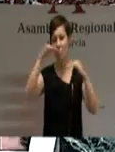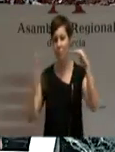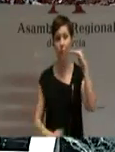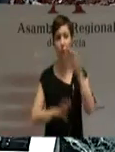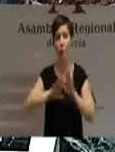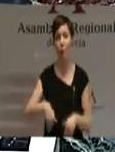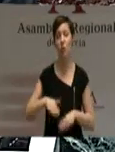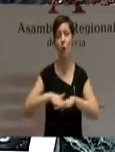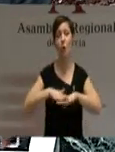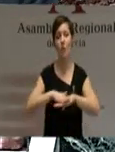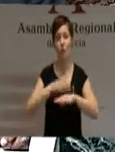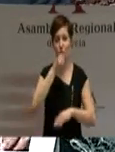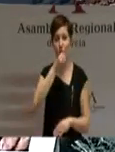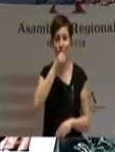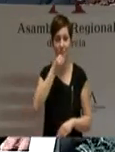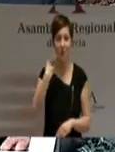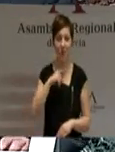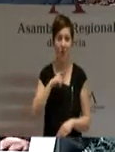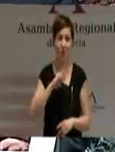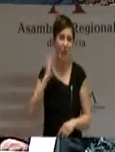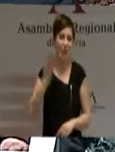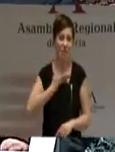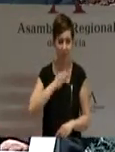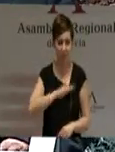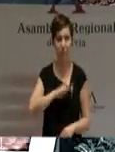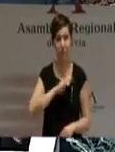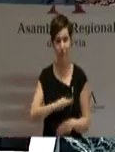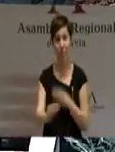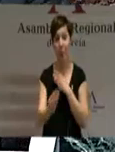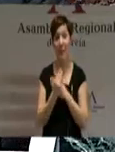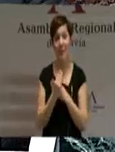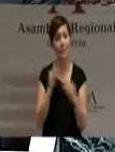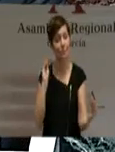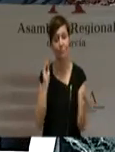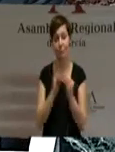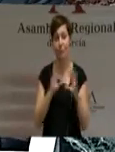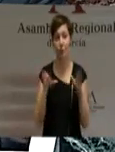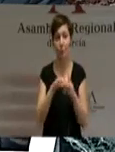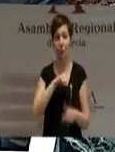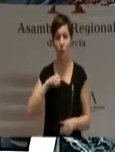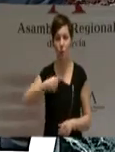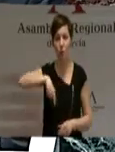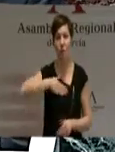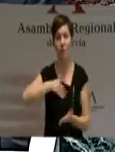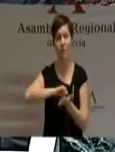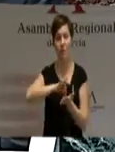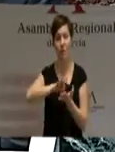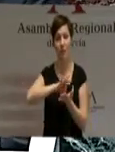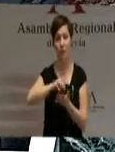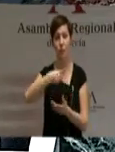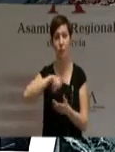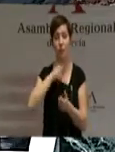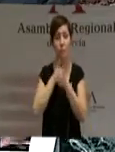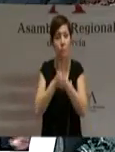último Gobierno socialista. Con unos ingresos adecuados que empiezan a despegar, con la contención presupuestaria que seguimos y